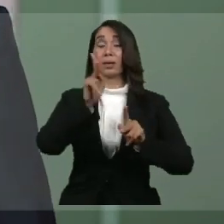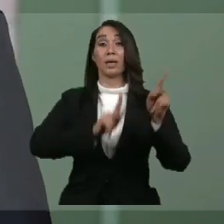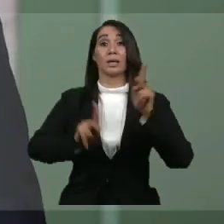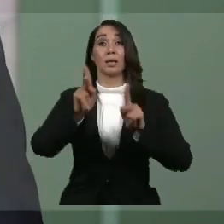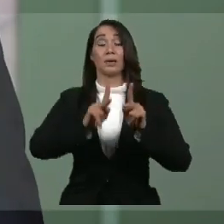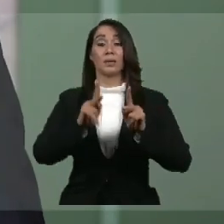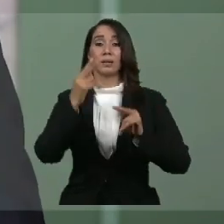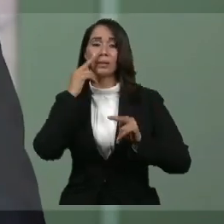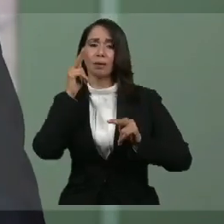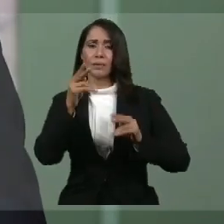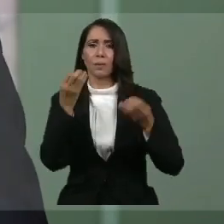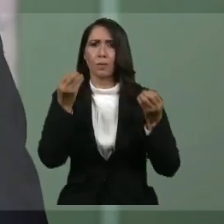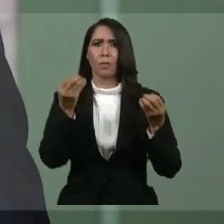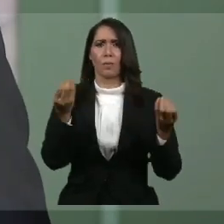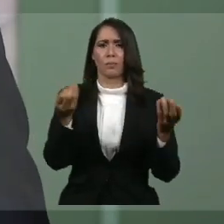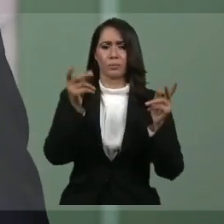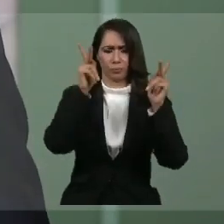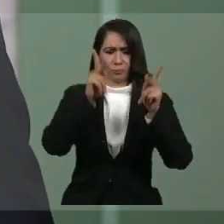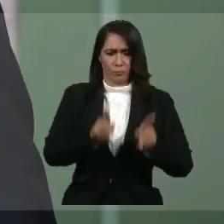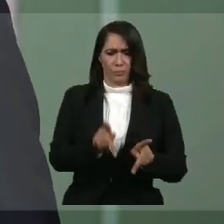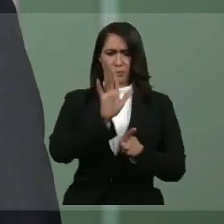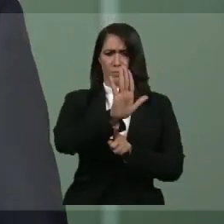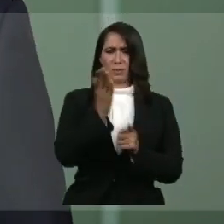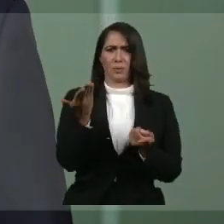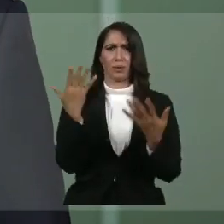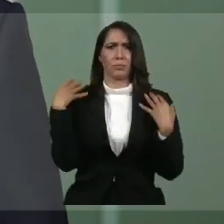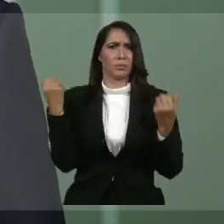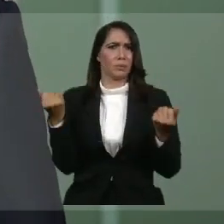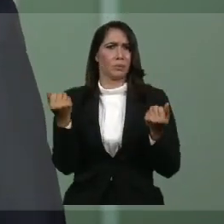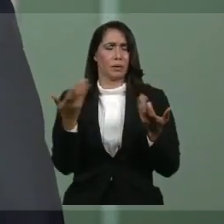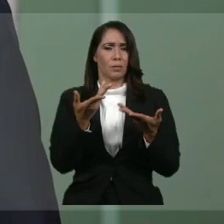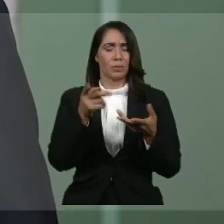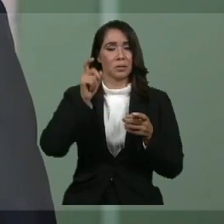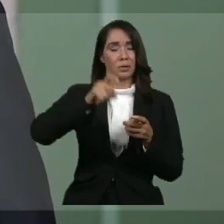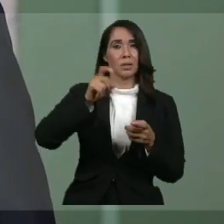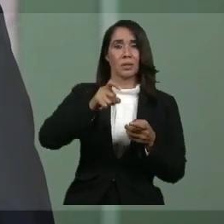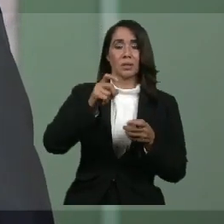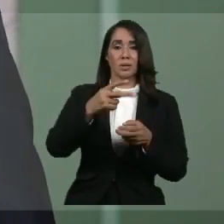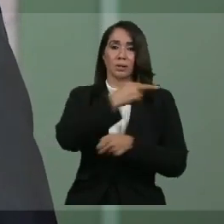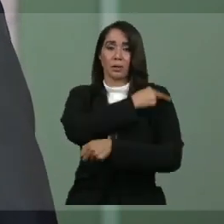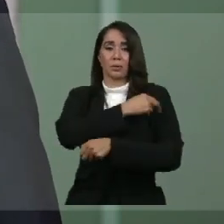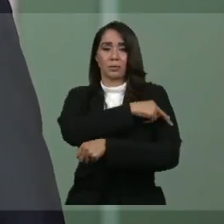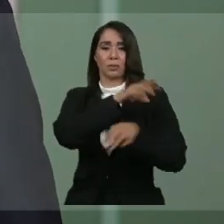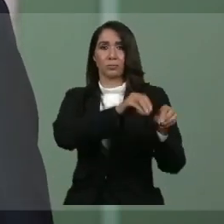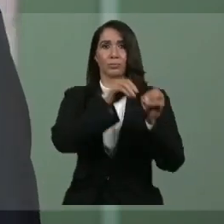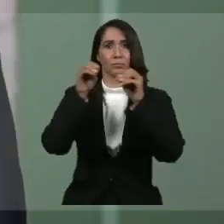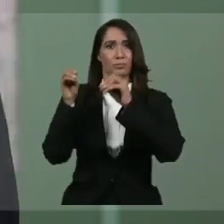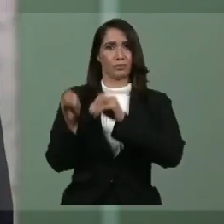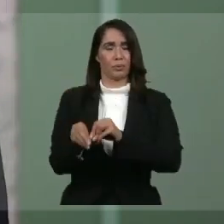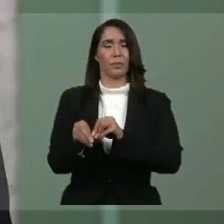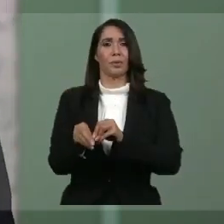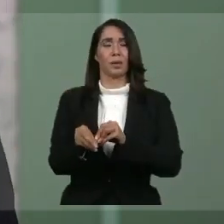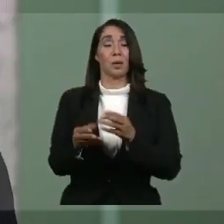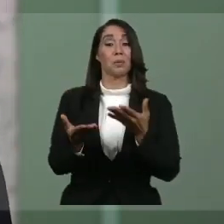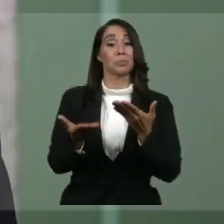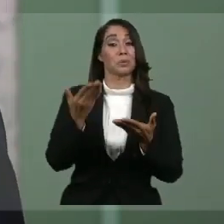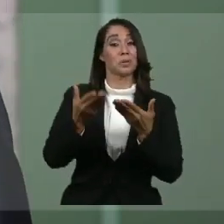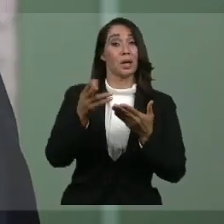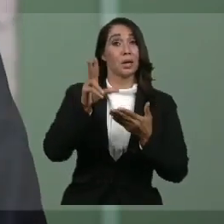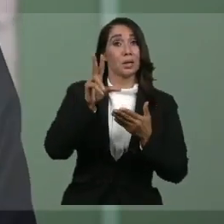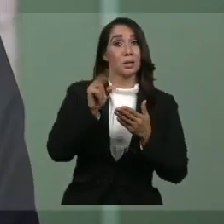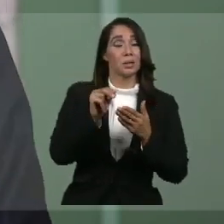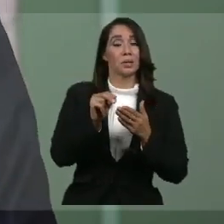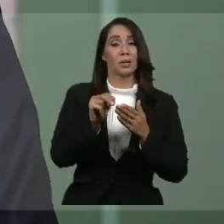comprueban el estado de salud de cada persona, si necesita o no ser hospitalizada, y en caso de no necesitarlo,